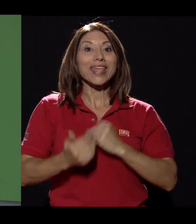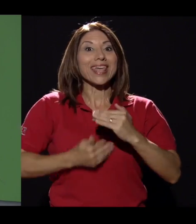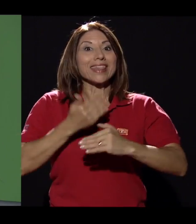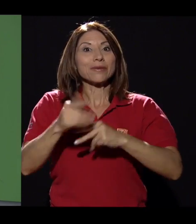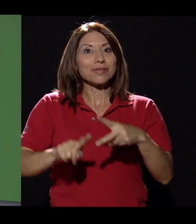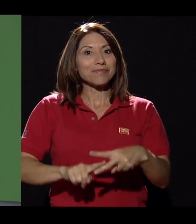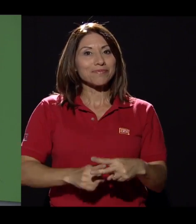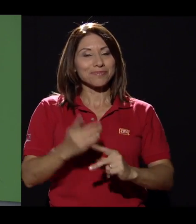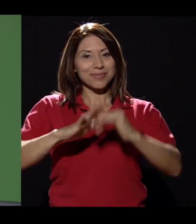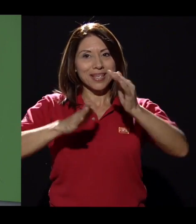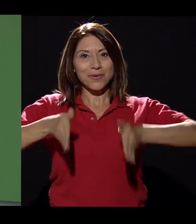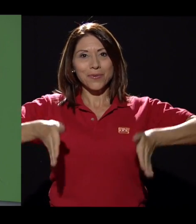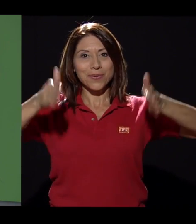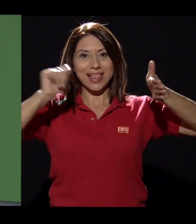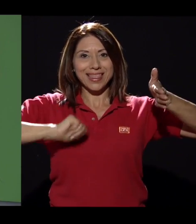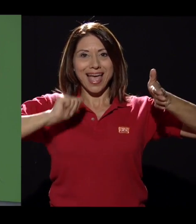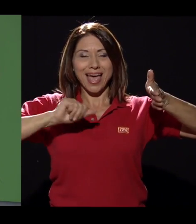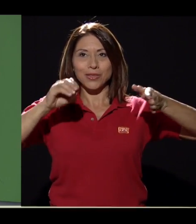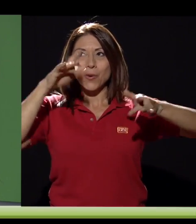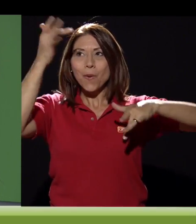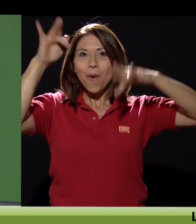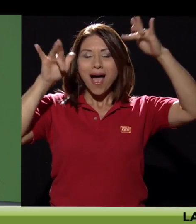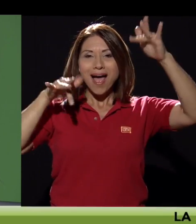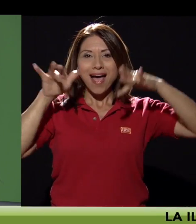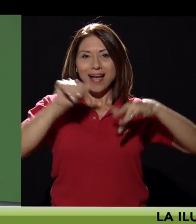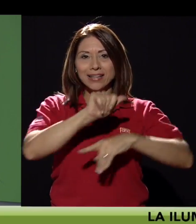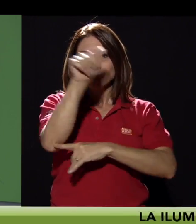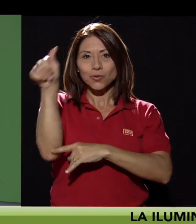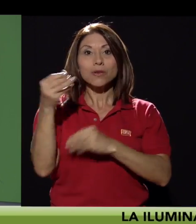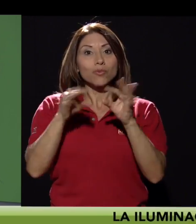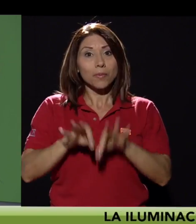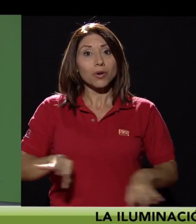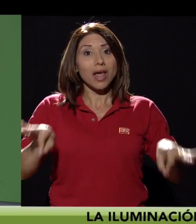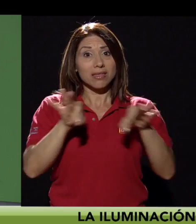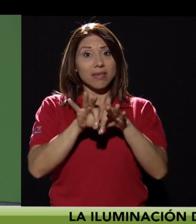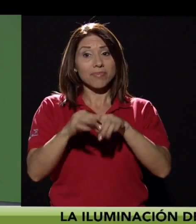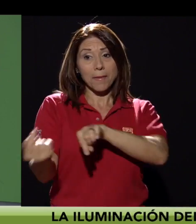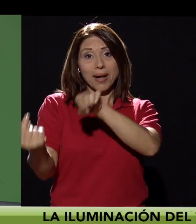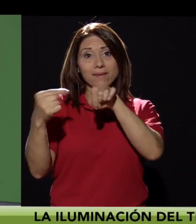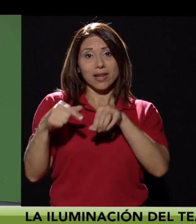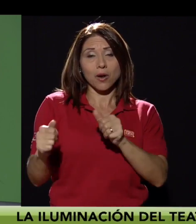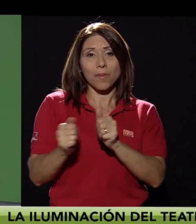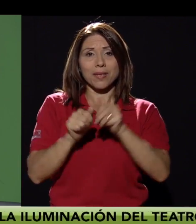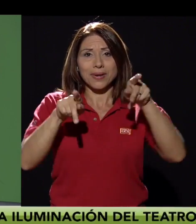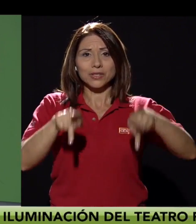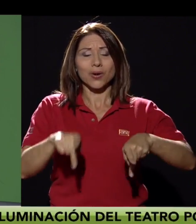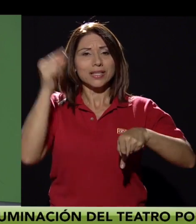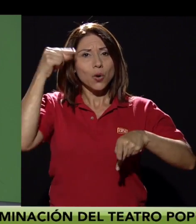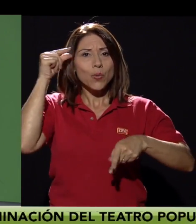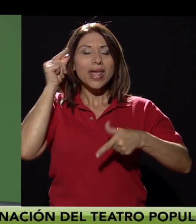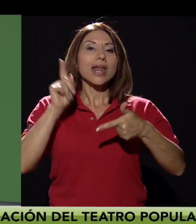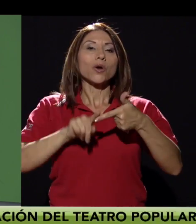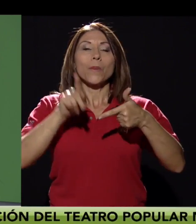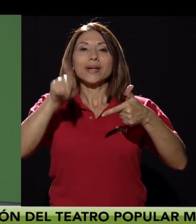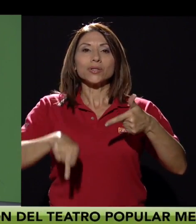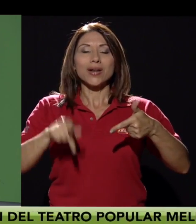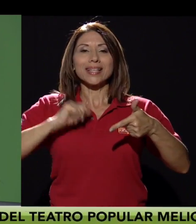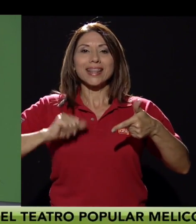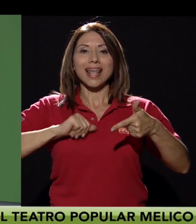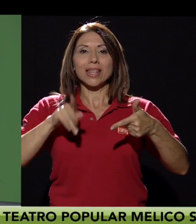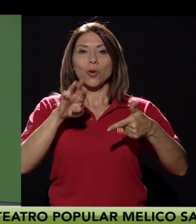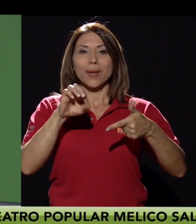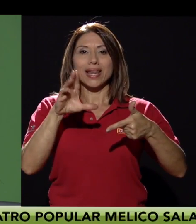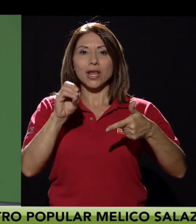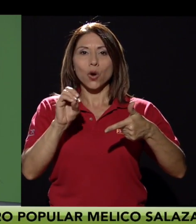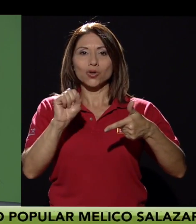luego a la iluminación del teatro, va a ser un acto bastante importante, nos van a acompañar personalidades del gobierno, miembros del Teatro Melico